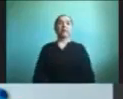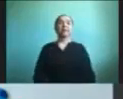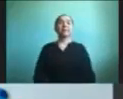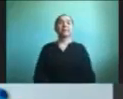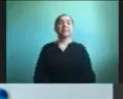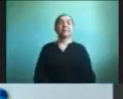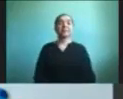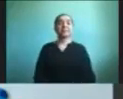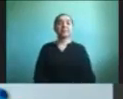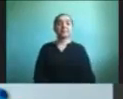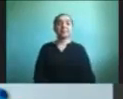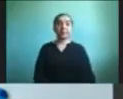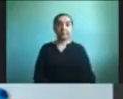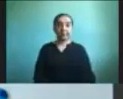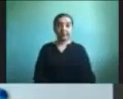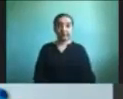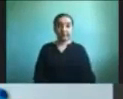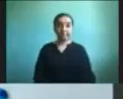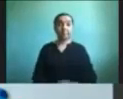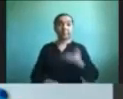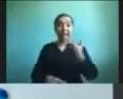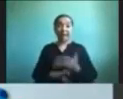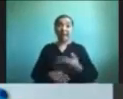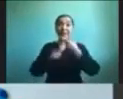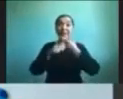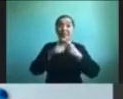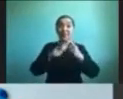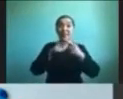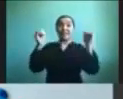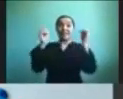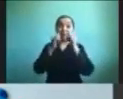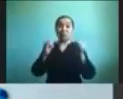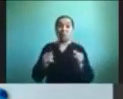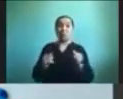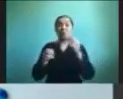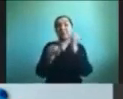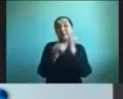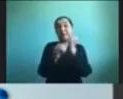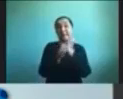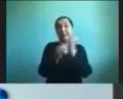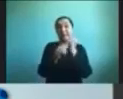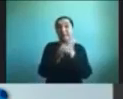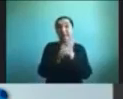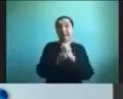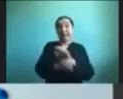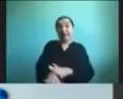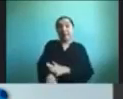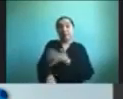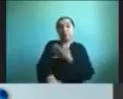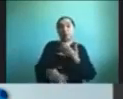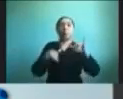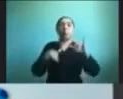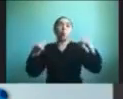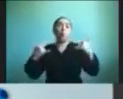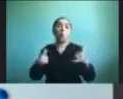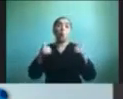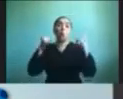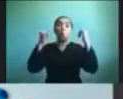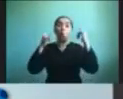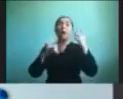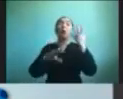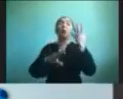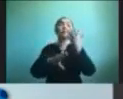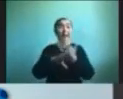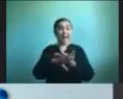hay distintas formas de trabajar con las emociones para hacerlo más lúdico existen distintos juegos o actividades